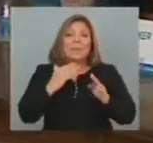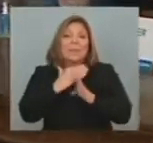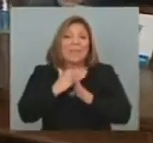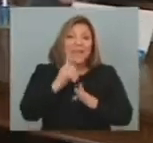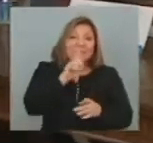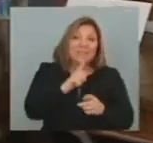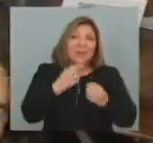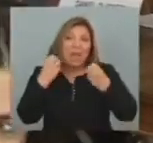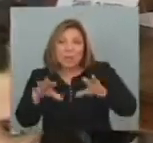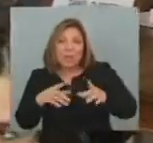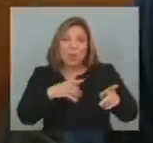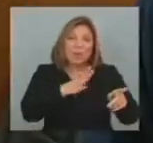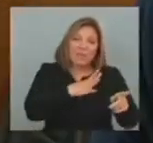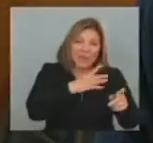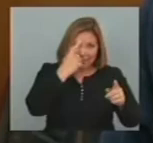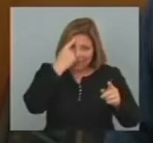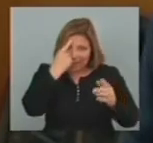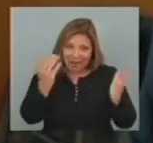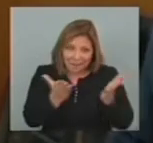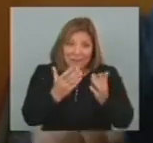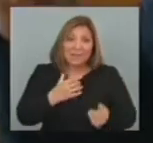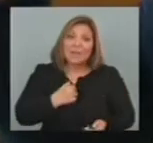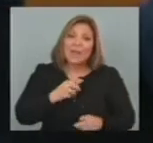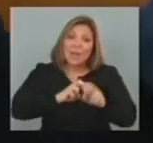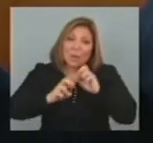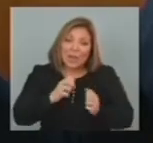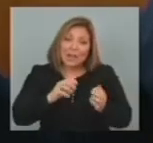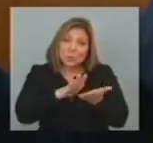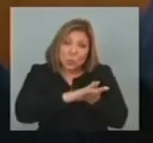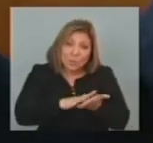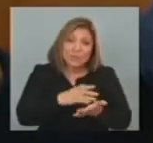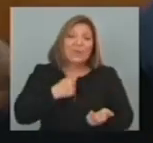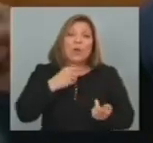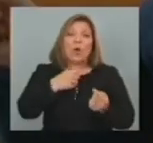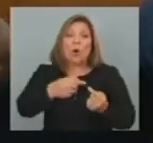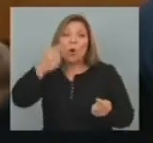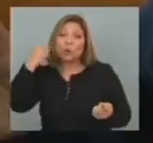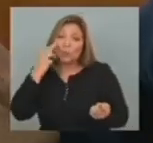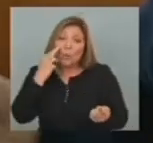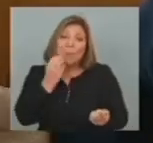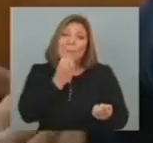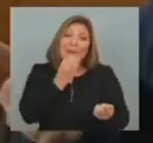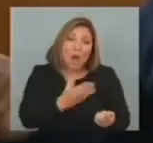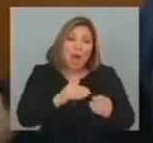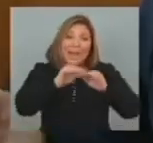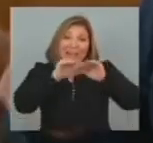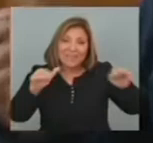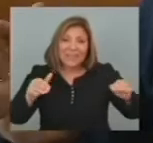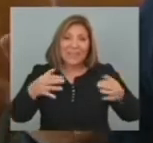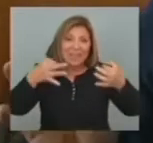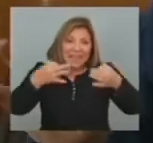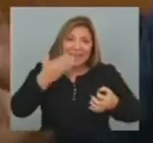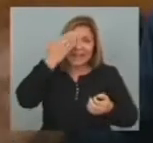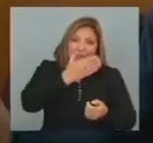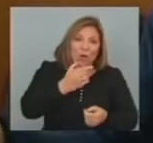medida Que no resolvamos eso Y que no resolvamos El otro problema Que comentaba antes De mejorar Los niveles De formalización Y